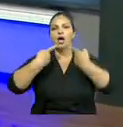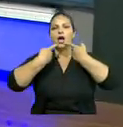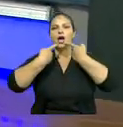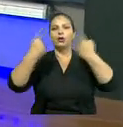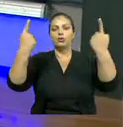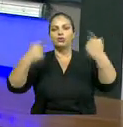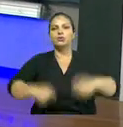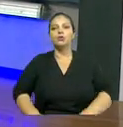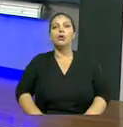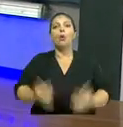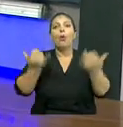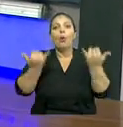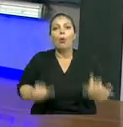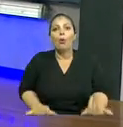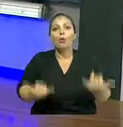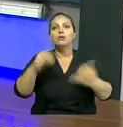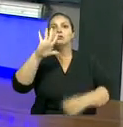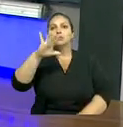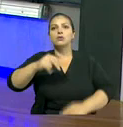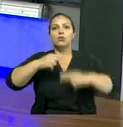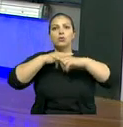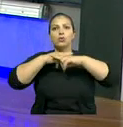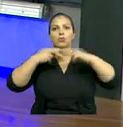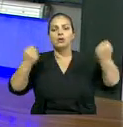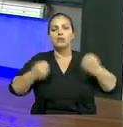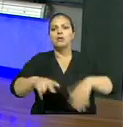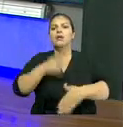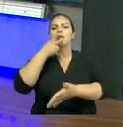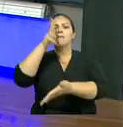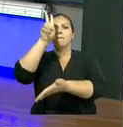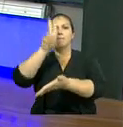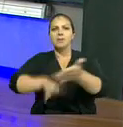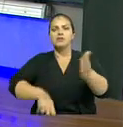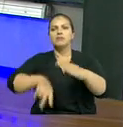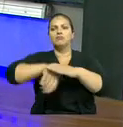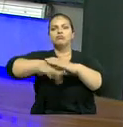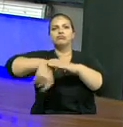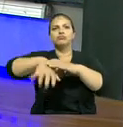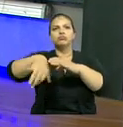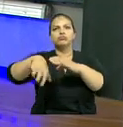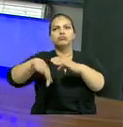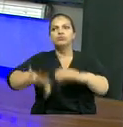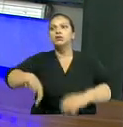noviembre. Así lo informó la embajada de este país en el Ecuador. Veamos.